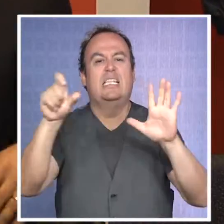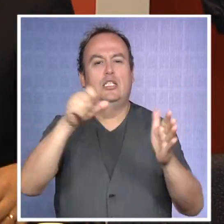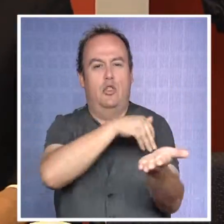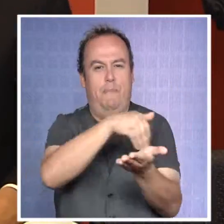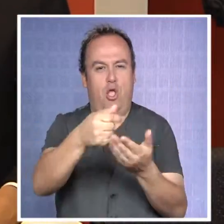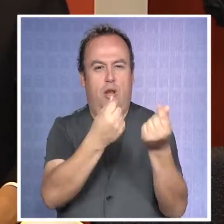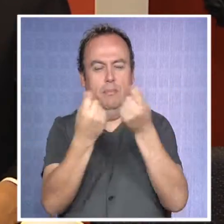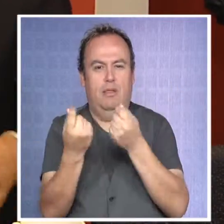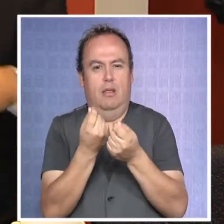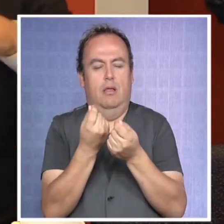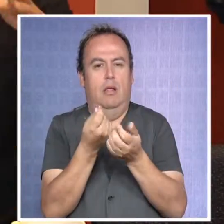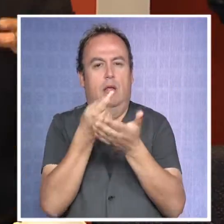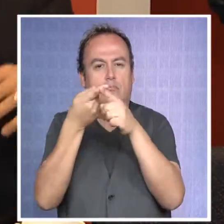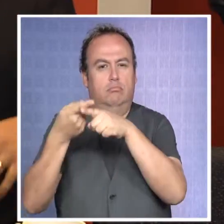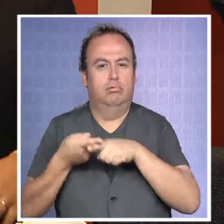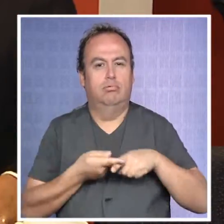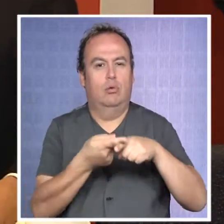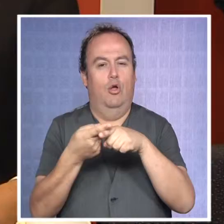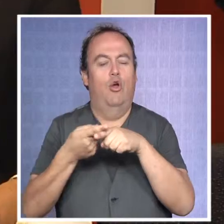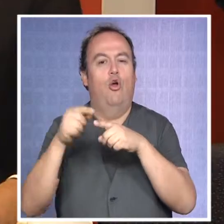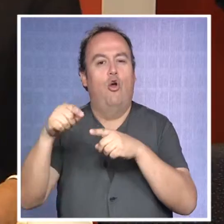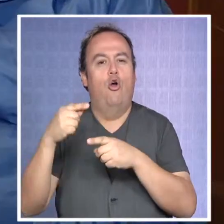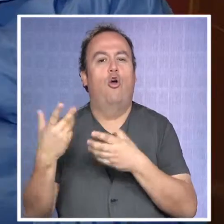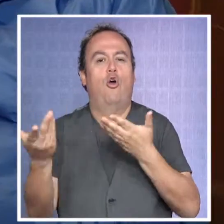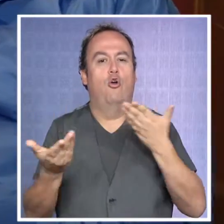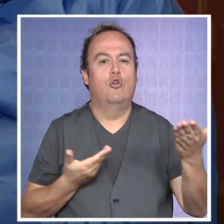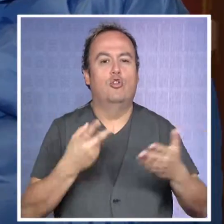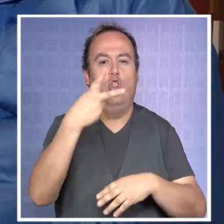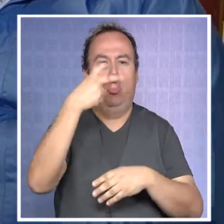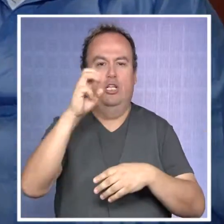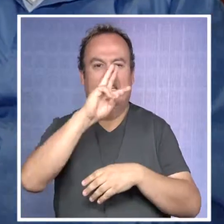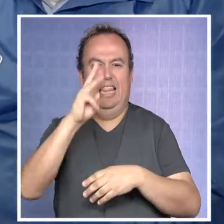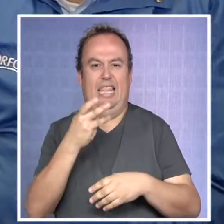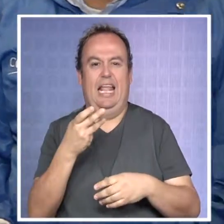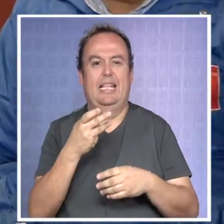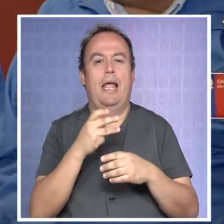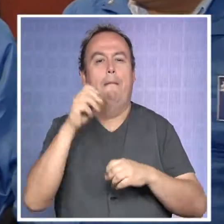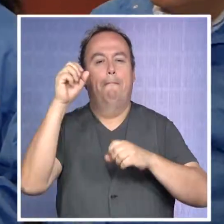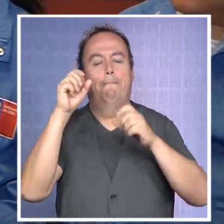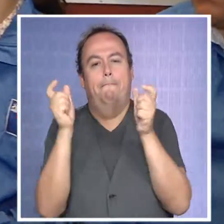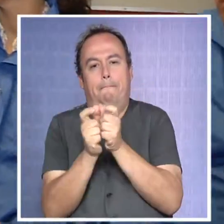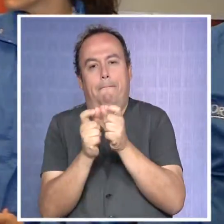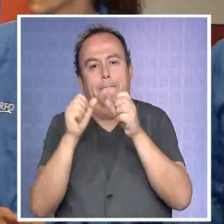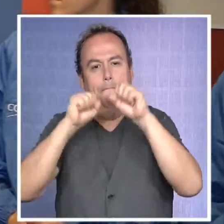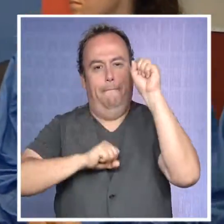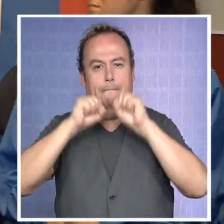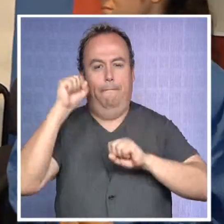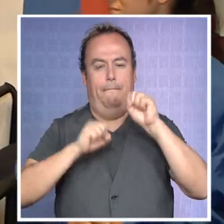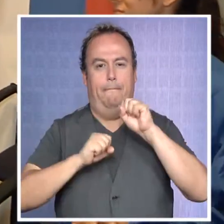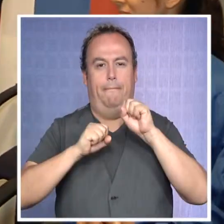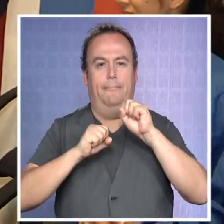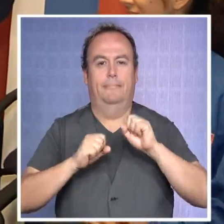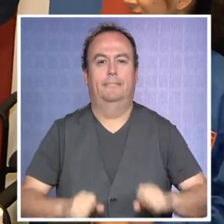millones de pesos en financiamiento compartido con 230 microempresarios.